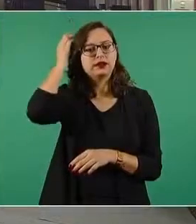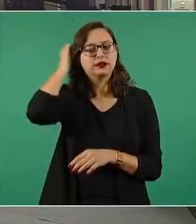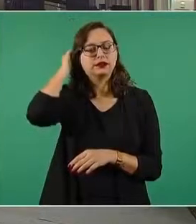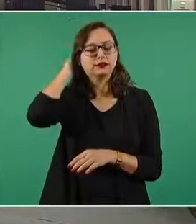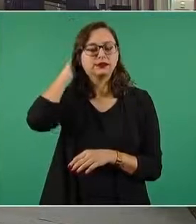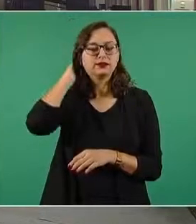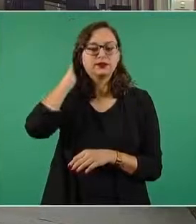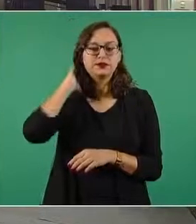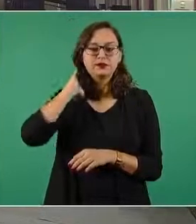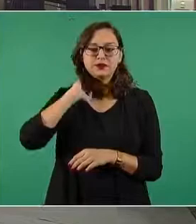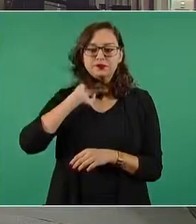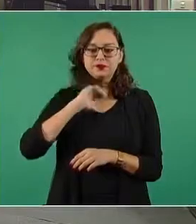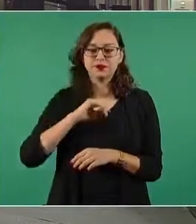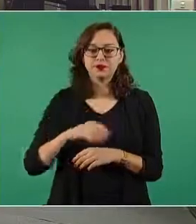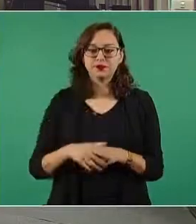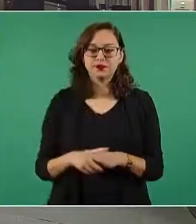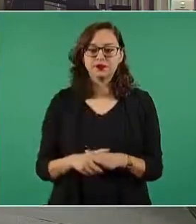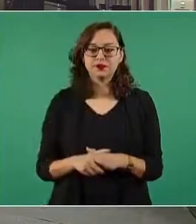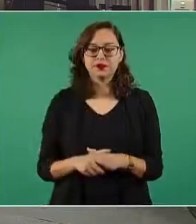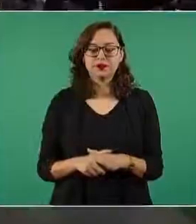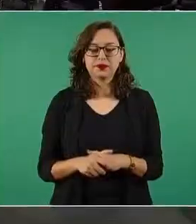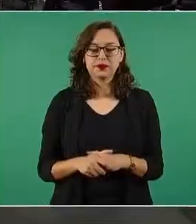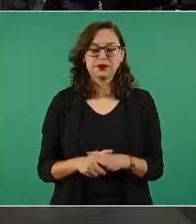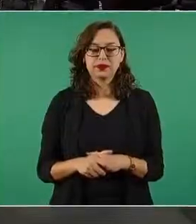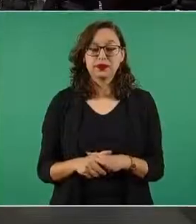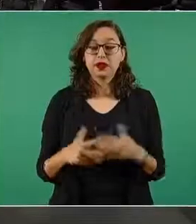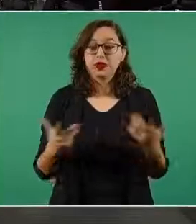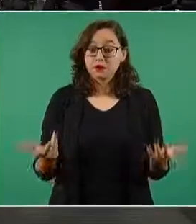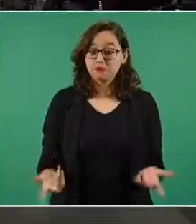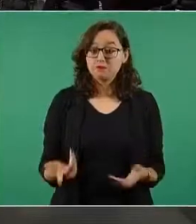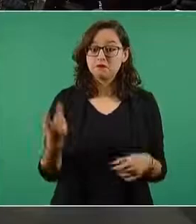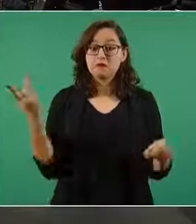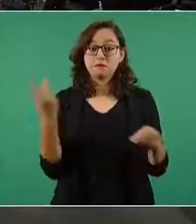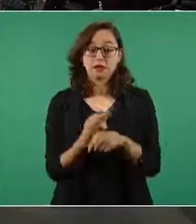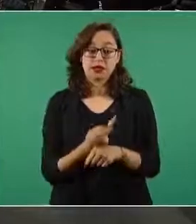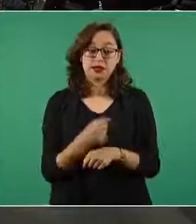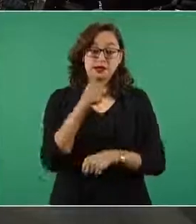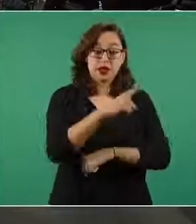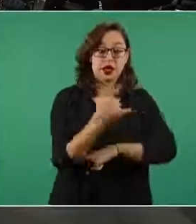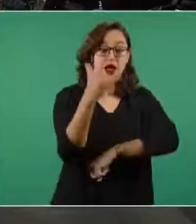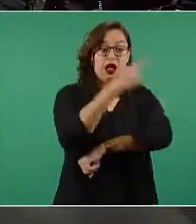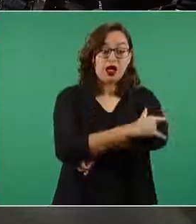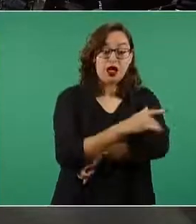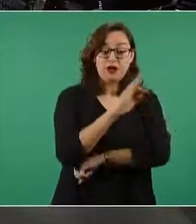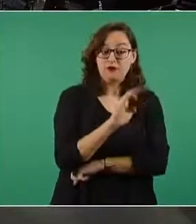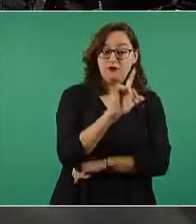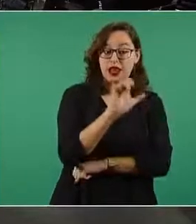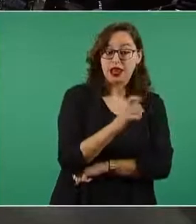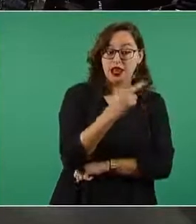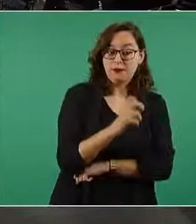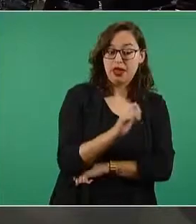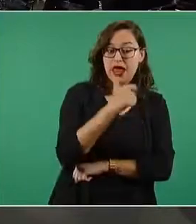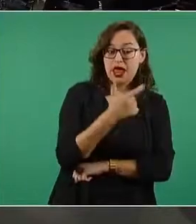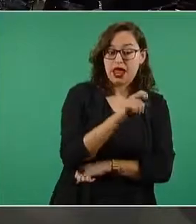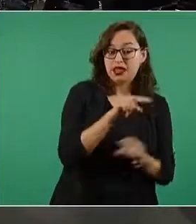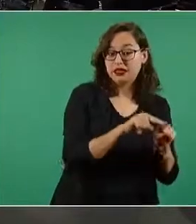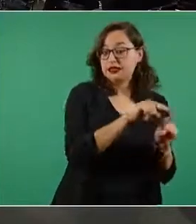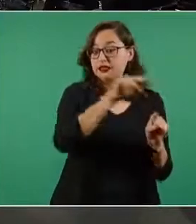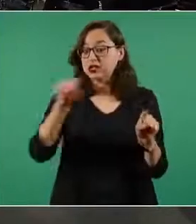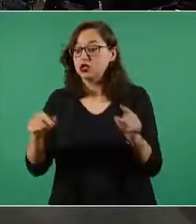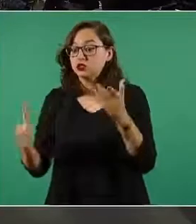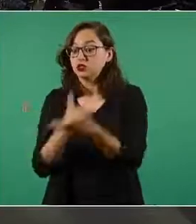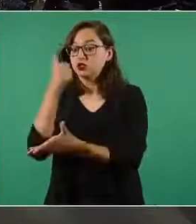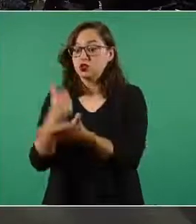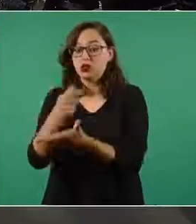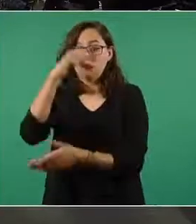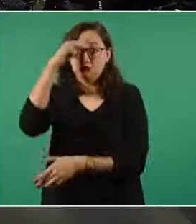bueno lo primero que le voy a comentar es que no existe un tren del aeropuerto internacional no existe un tren lo